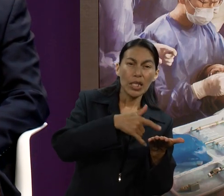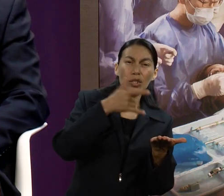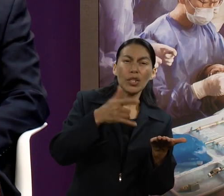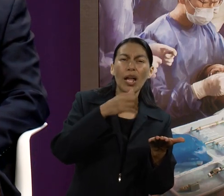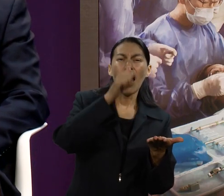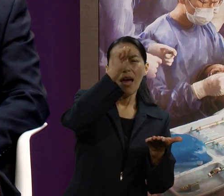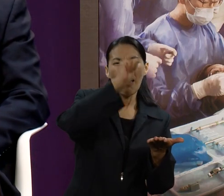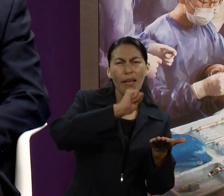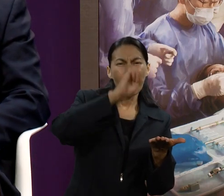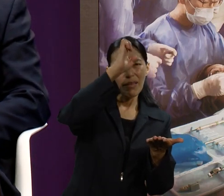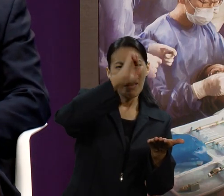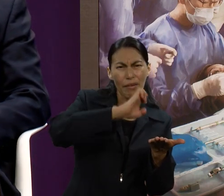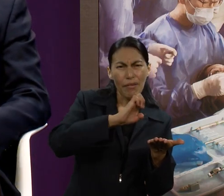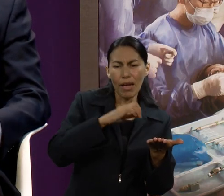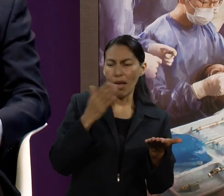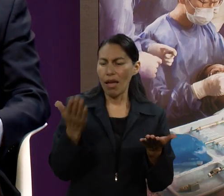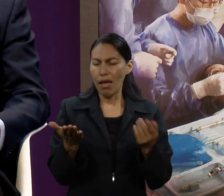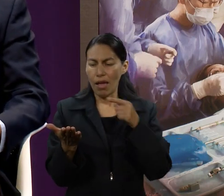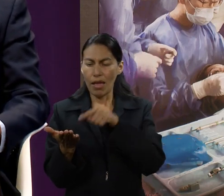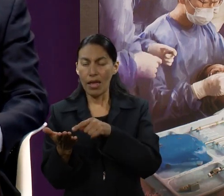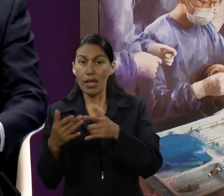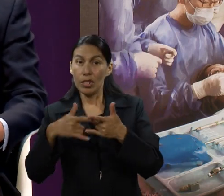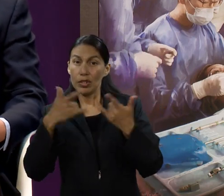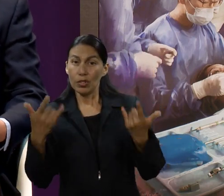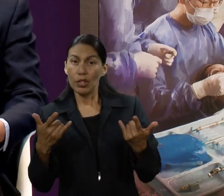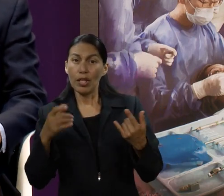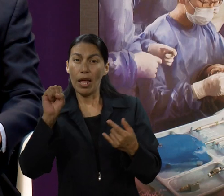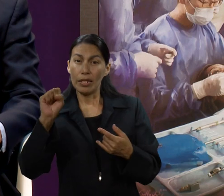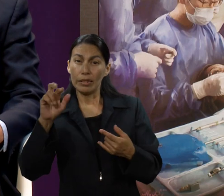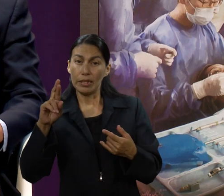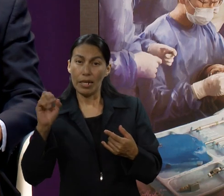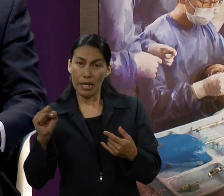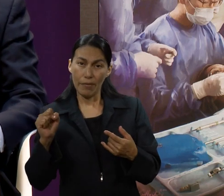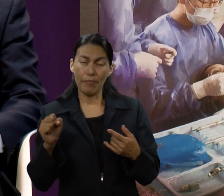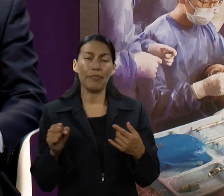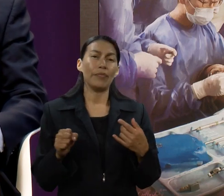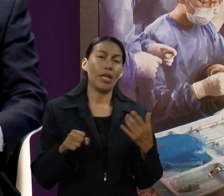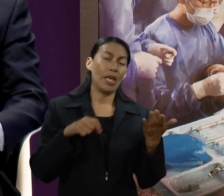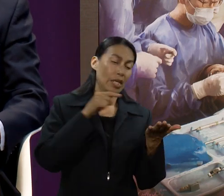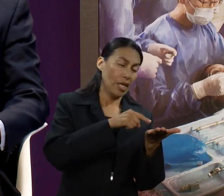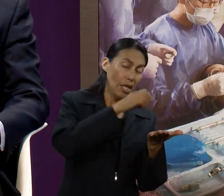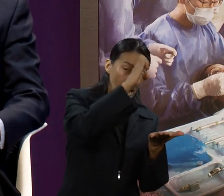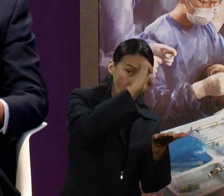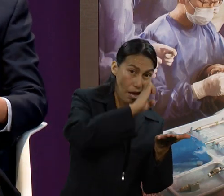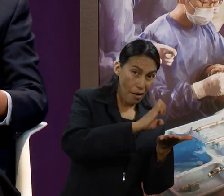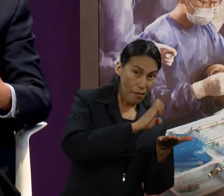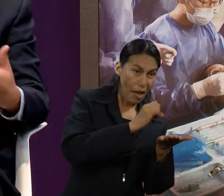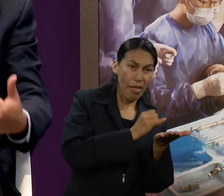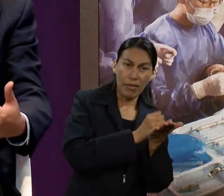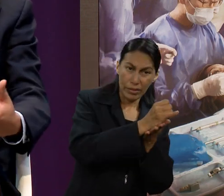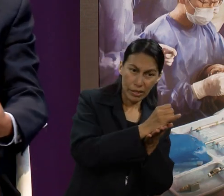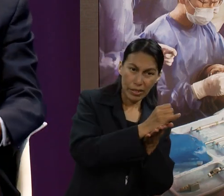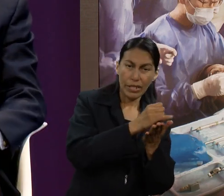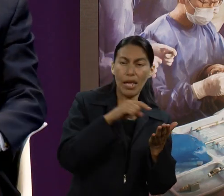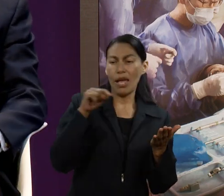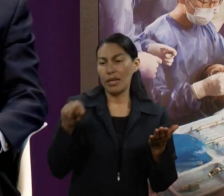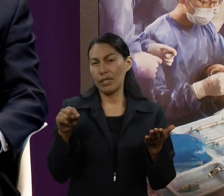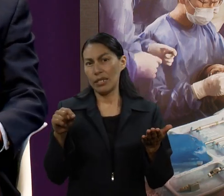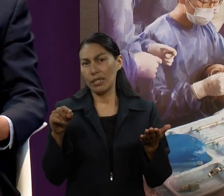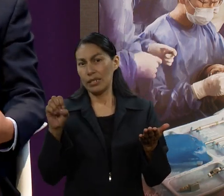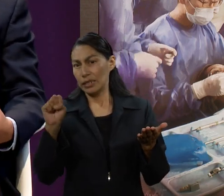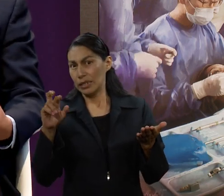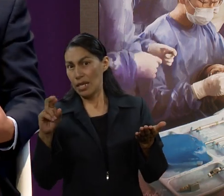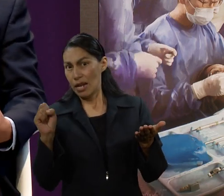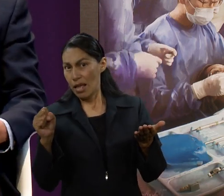con Adán y Eva, ¿no? Sara es la que toma la iniciativa igual que Eva, Abraham es un personaje pasivo igual que Adán,